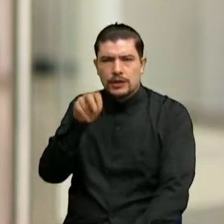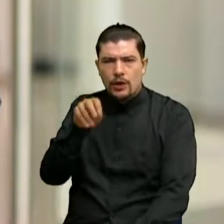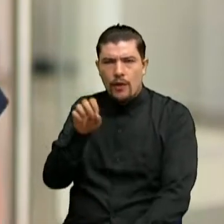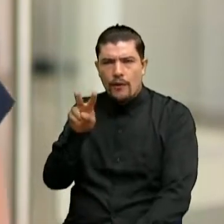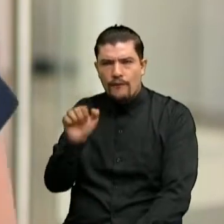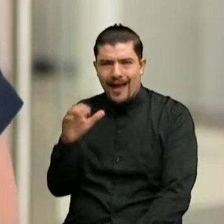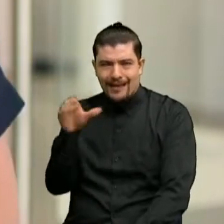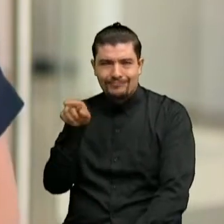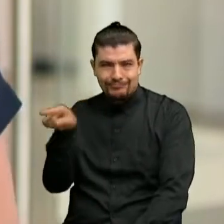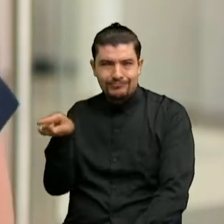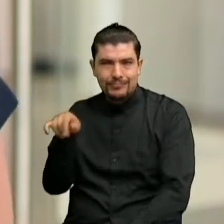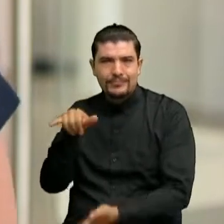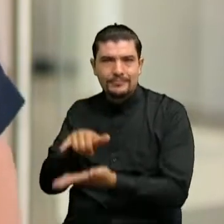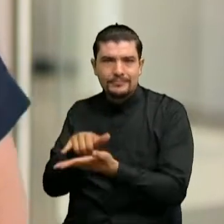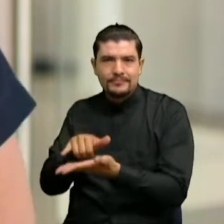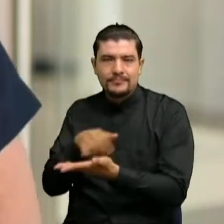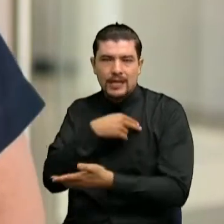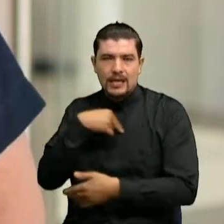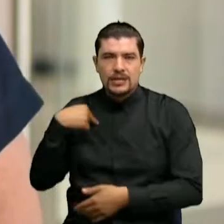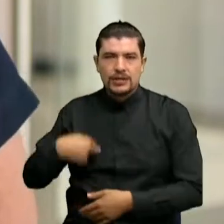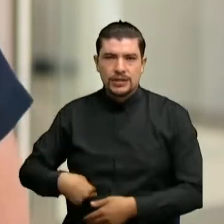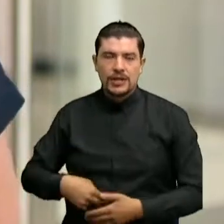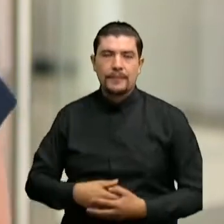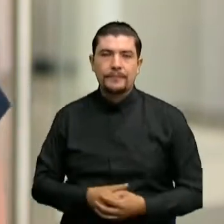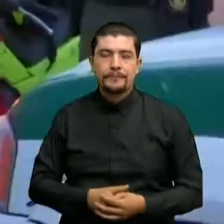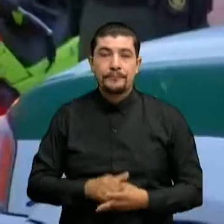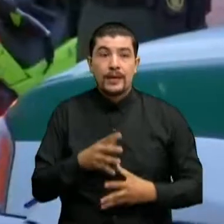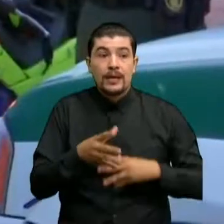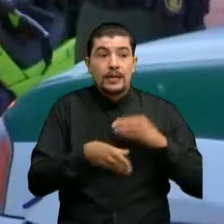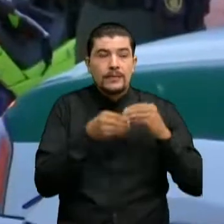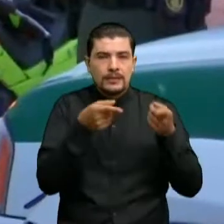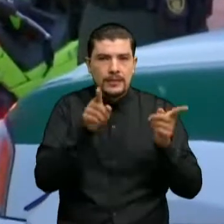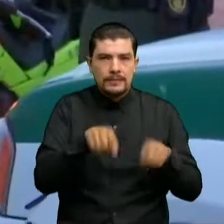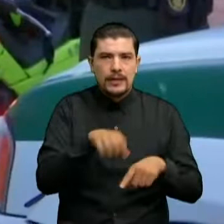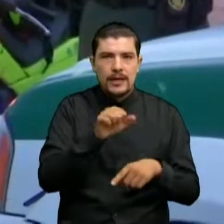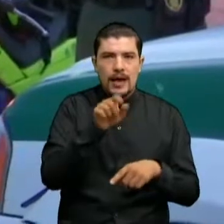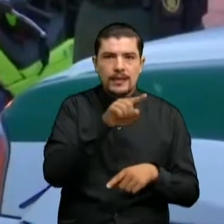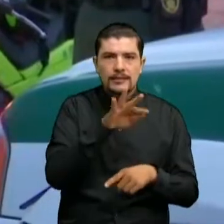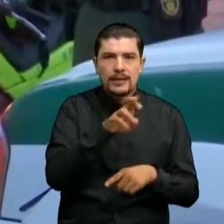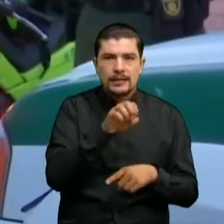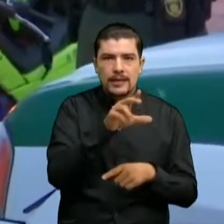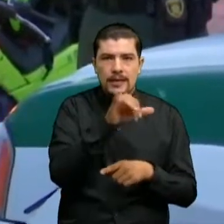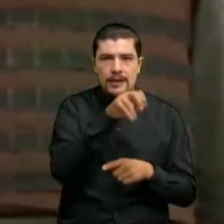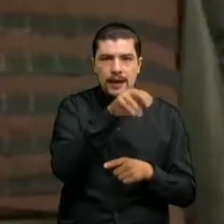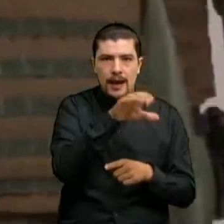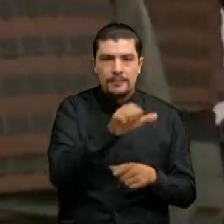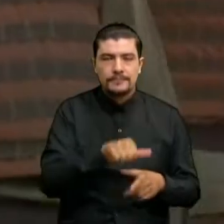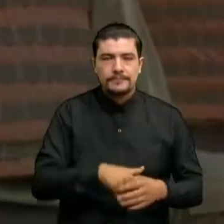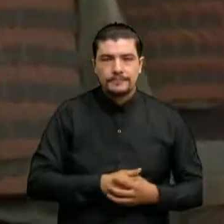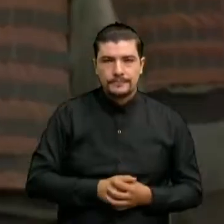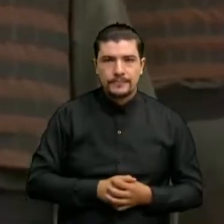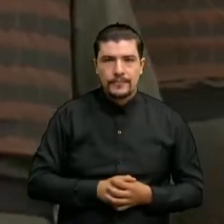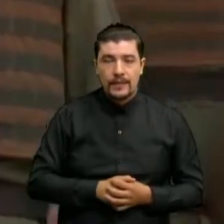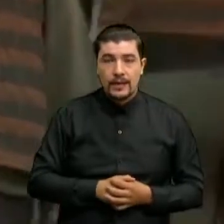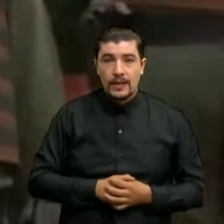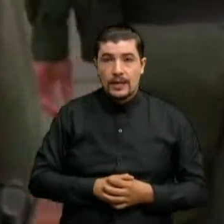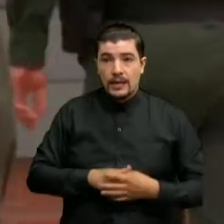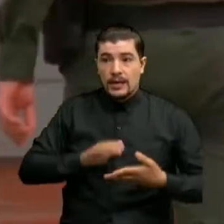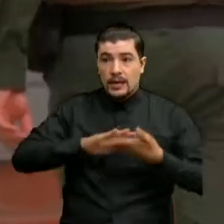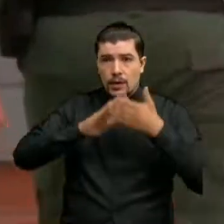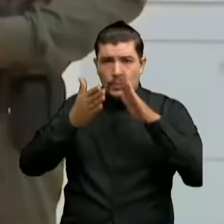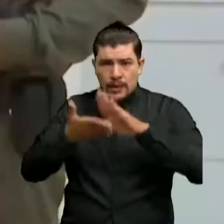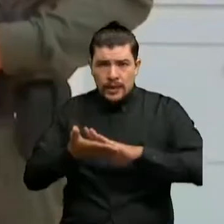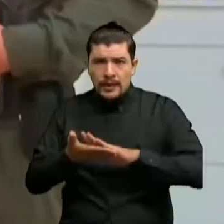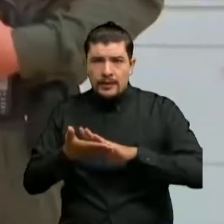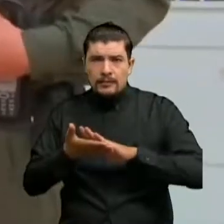farmacéutica Sinovac China y AstraZeneca Las autoridades por su parte continúan liderando estrategias de